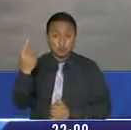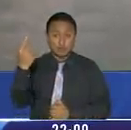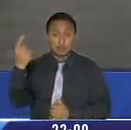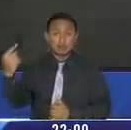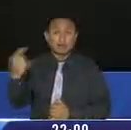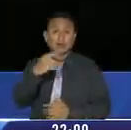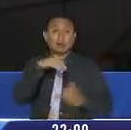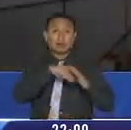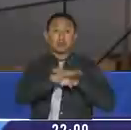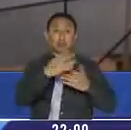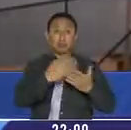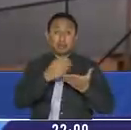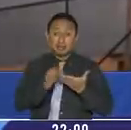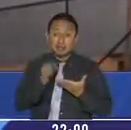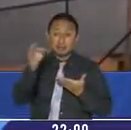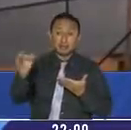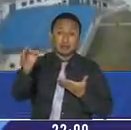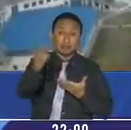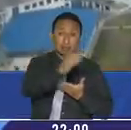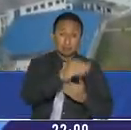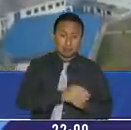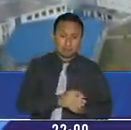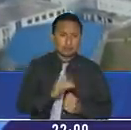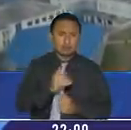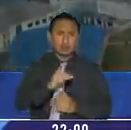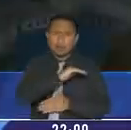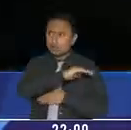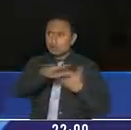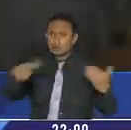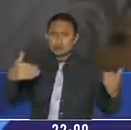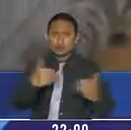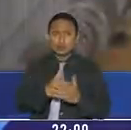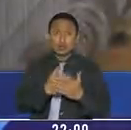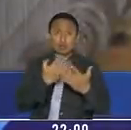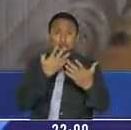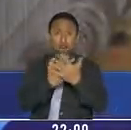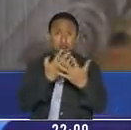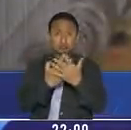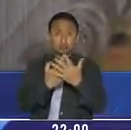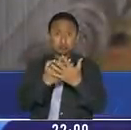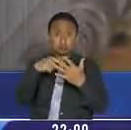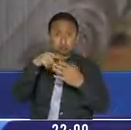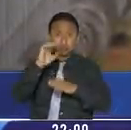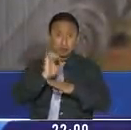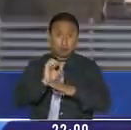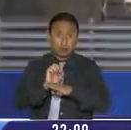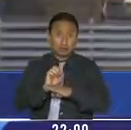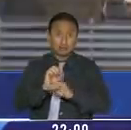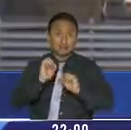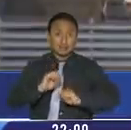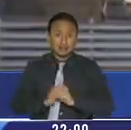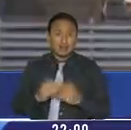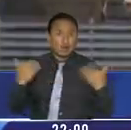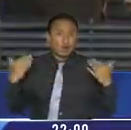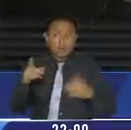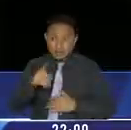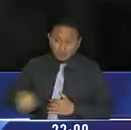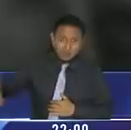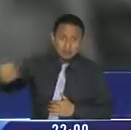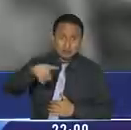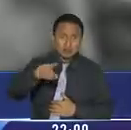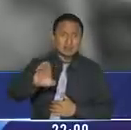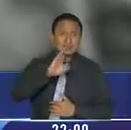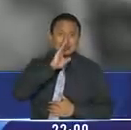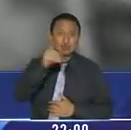penitenciarías regionales, sino a todos los centros de privación de libertad, pues en cualquiera de ellos